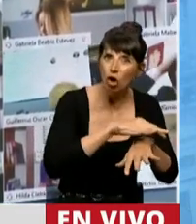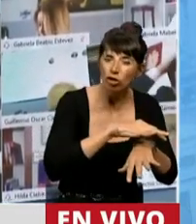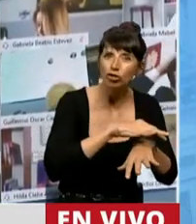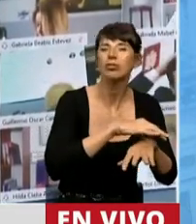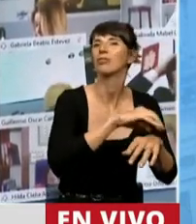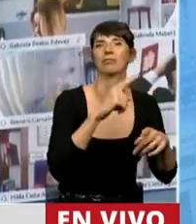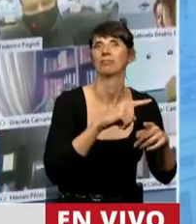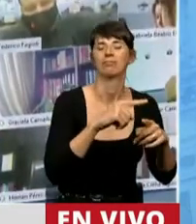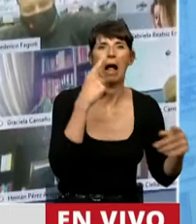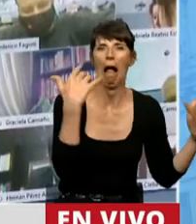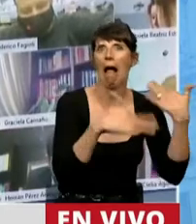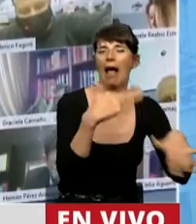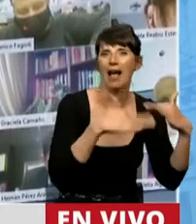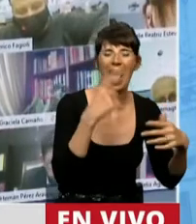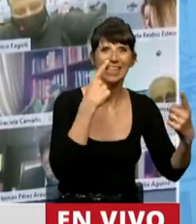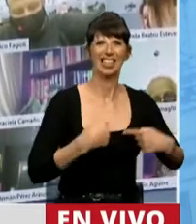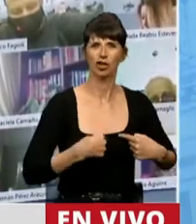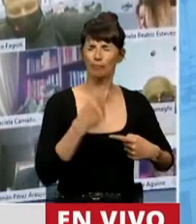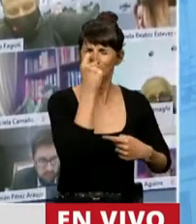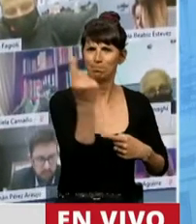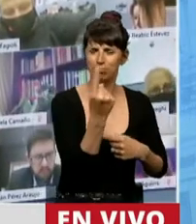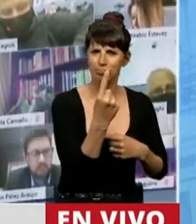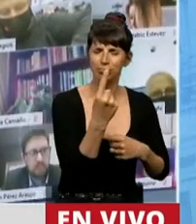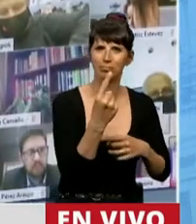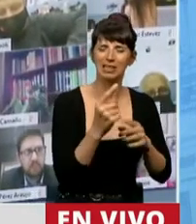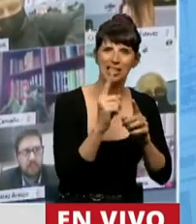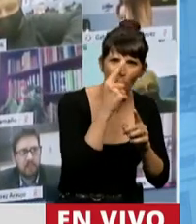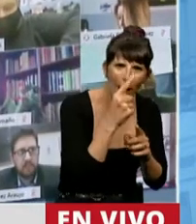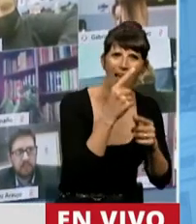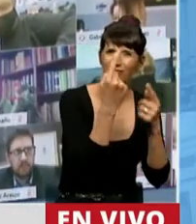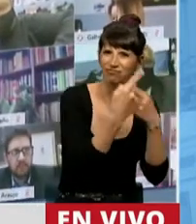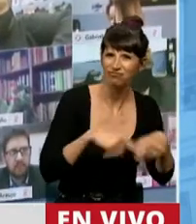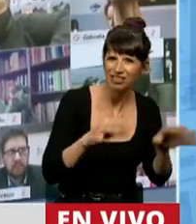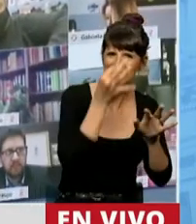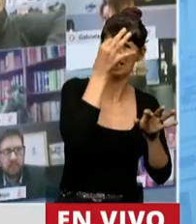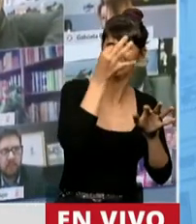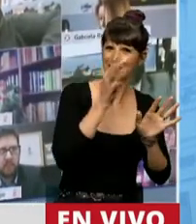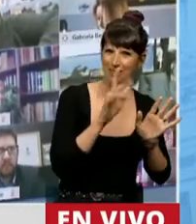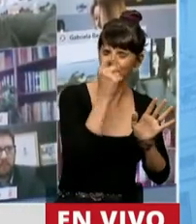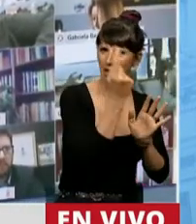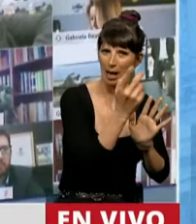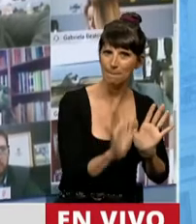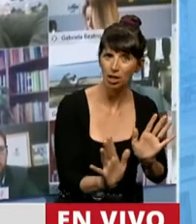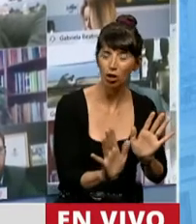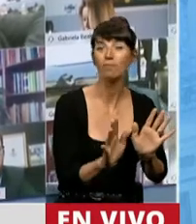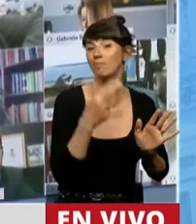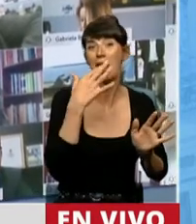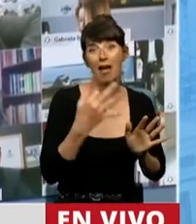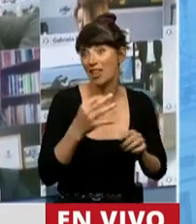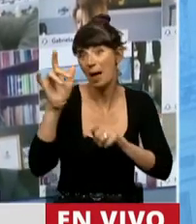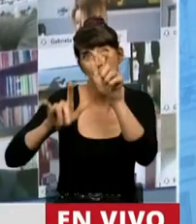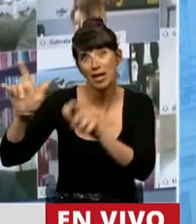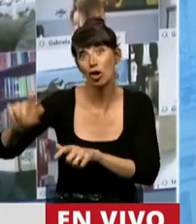forma inmediata, me hicieron el hisopado en forma inmediata, cosa que mis compañeros y compañeras no tienen esa